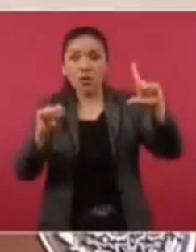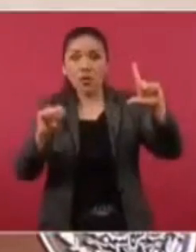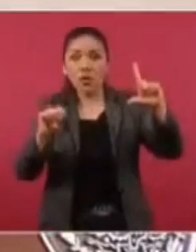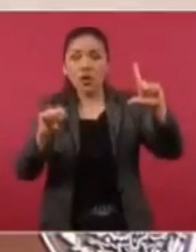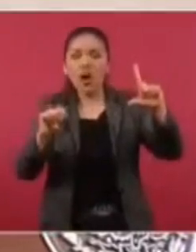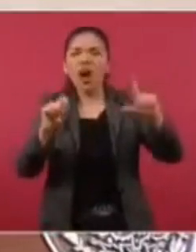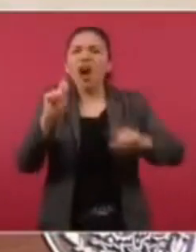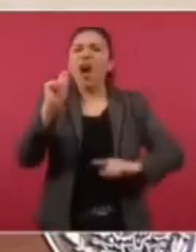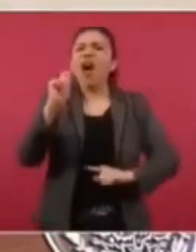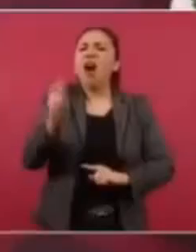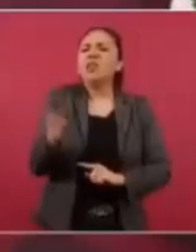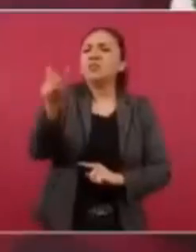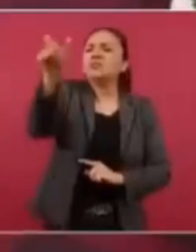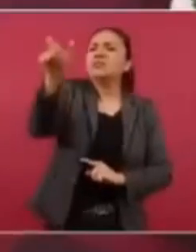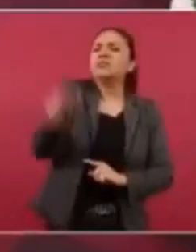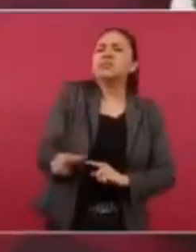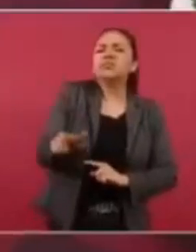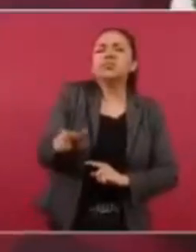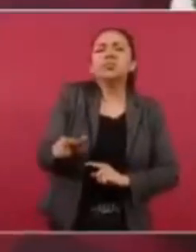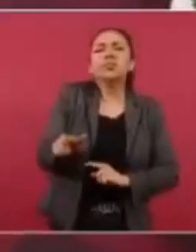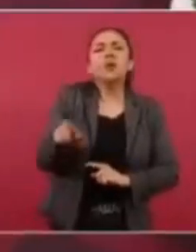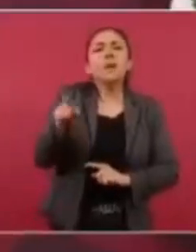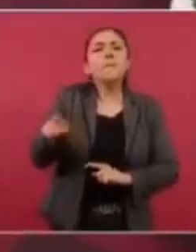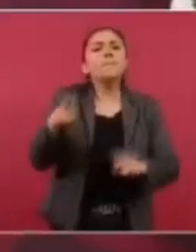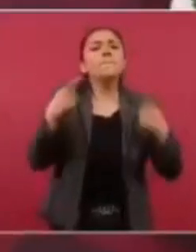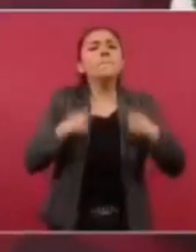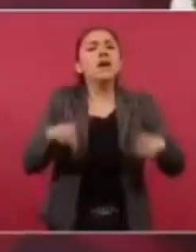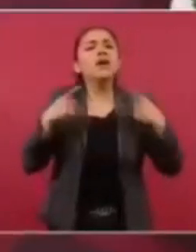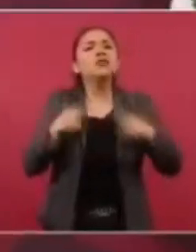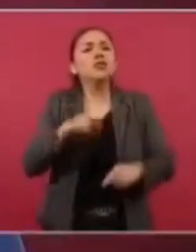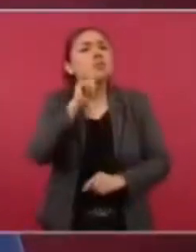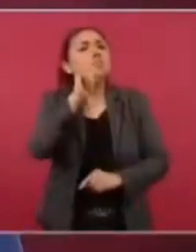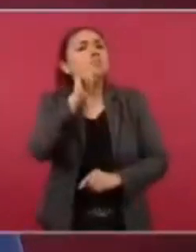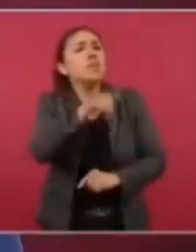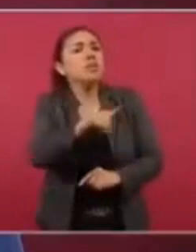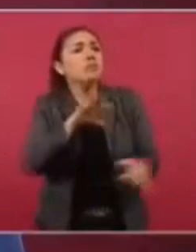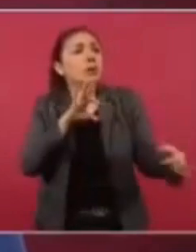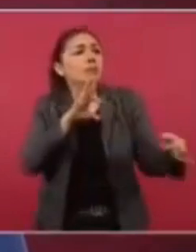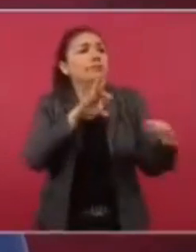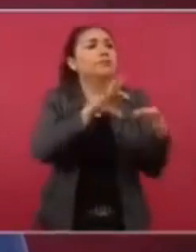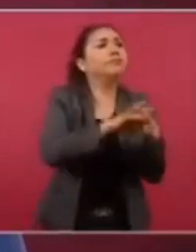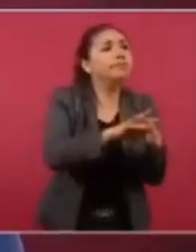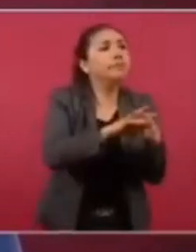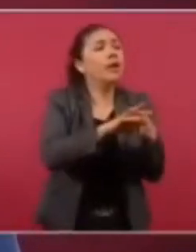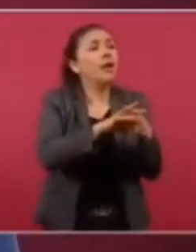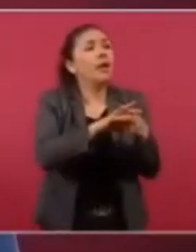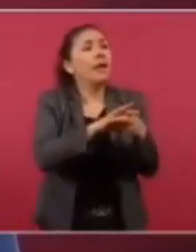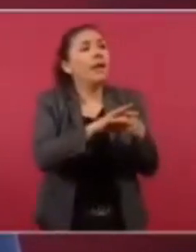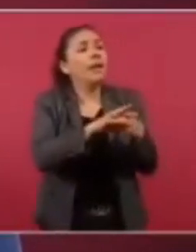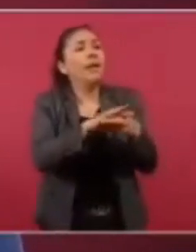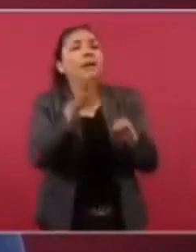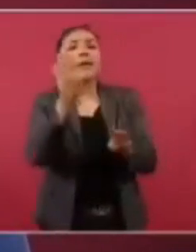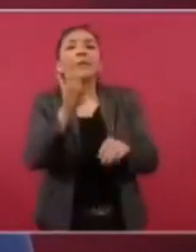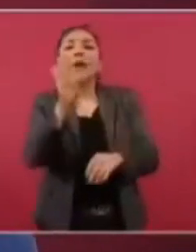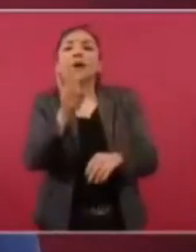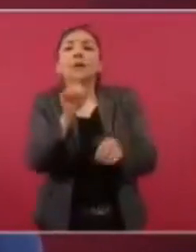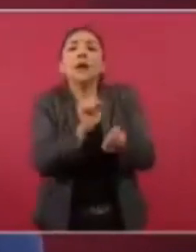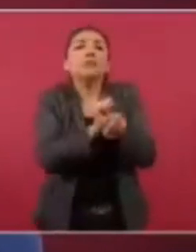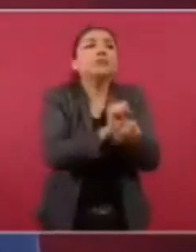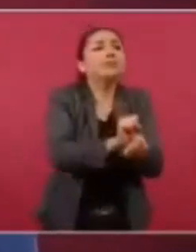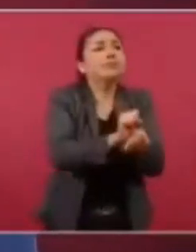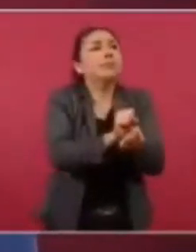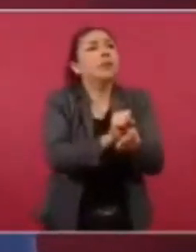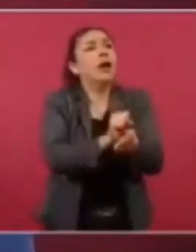quien se convierta en rehén de